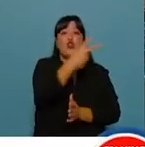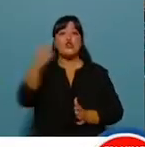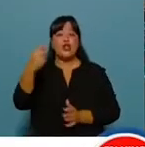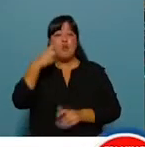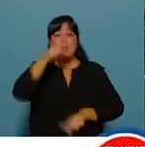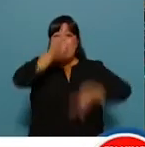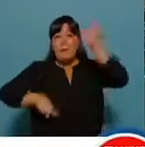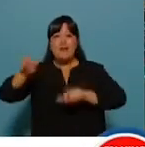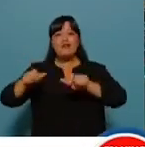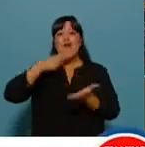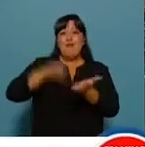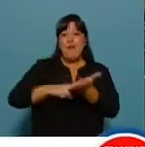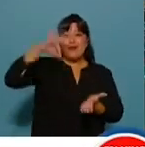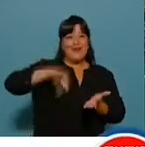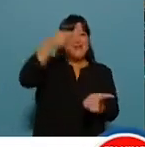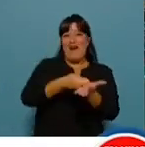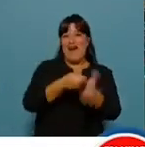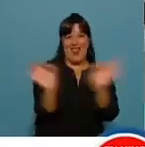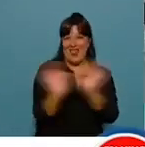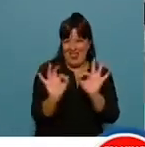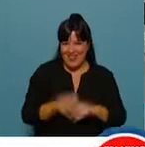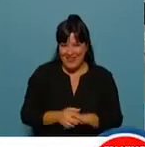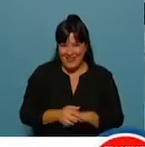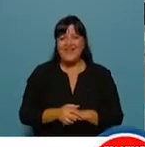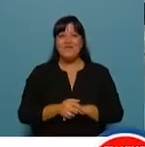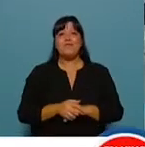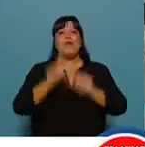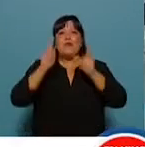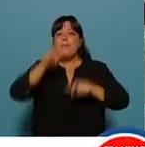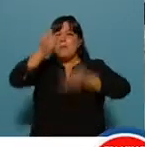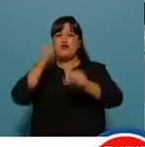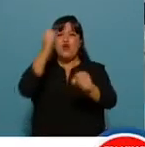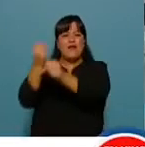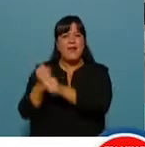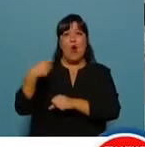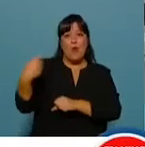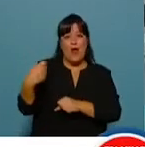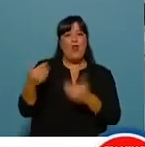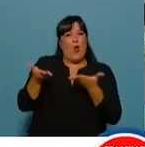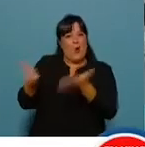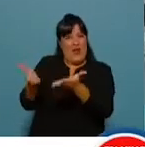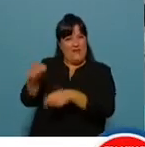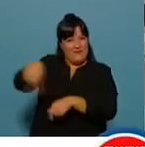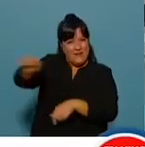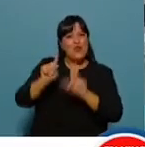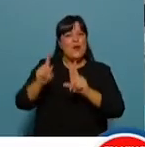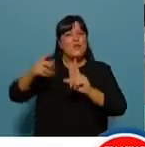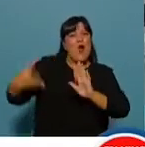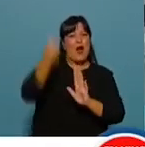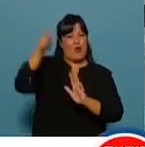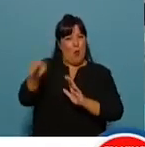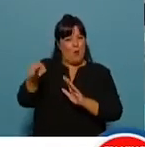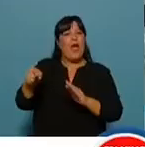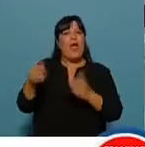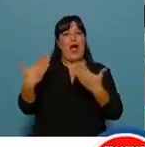liberados de pagar ese tributo. Quienes trabajan y quienes se han jubilado se beneficiarán con ello recuperando a sí